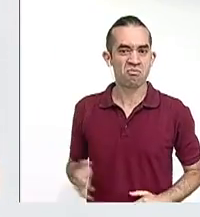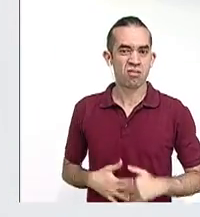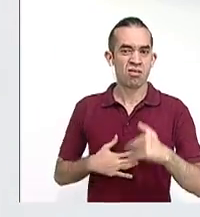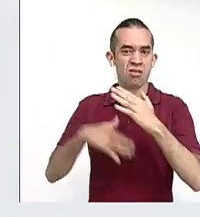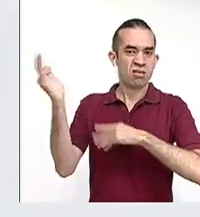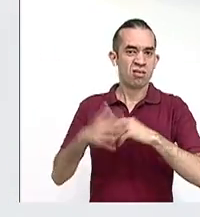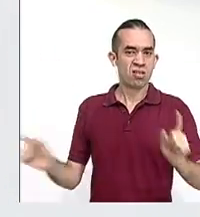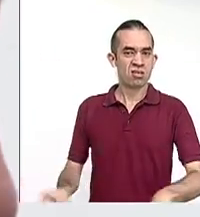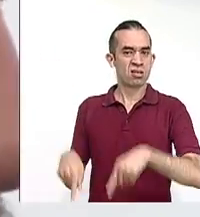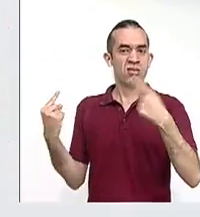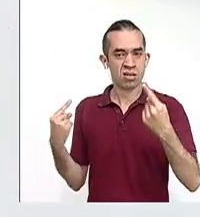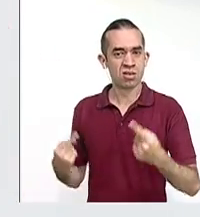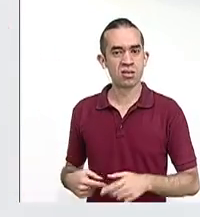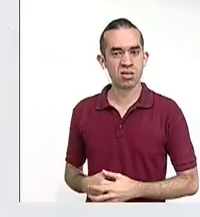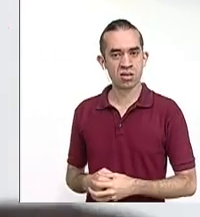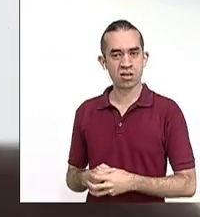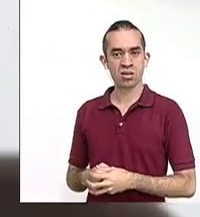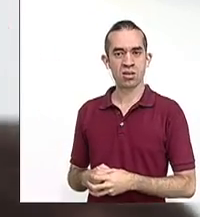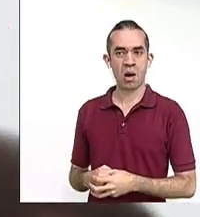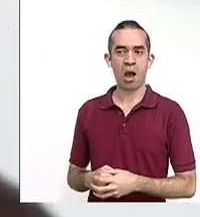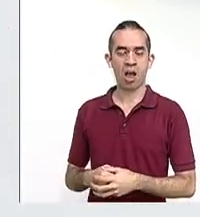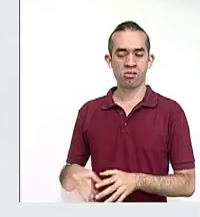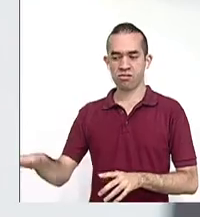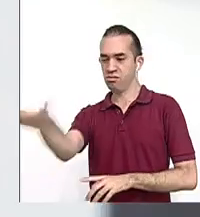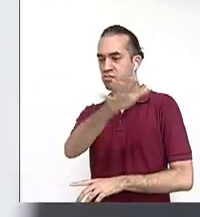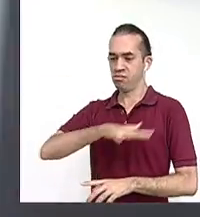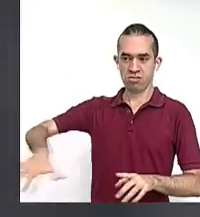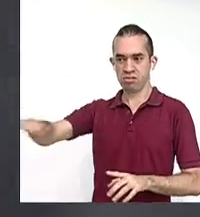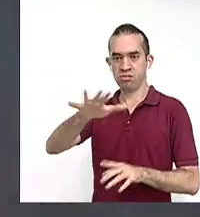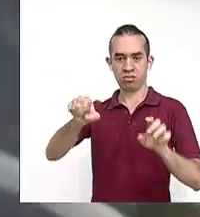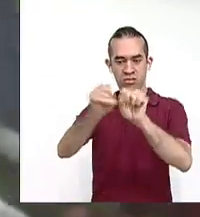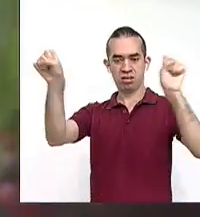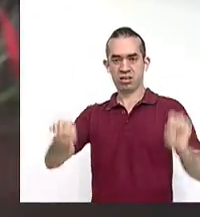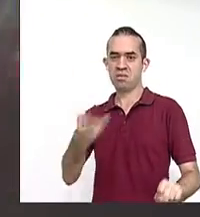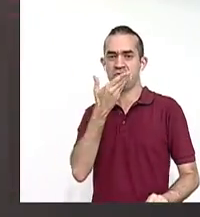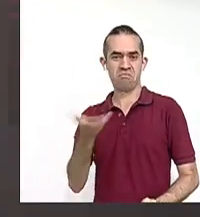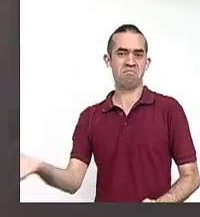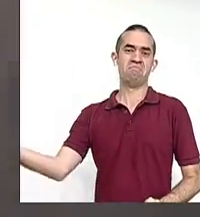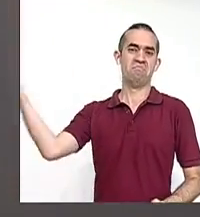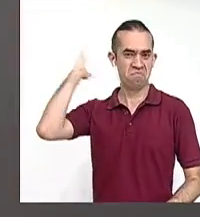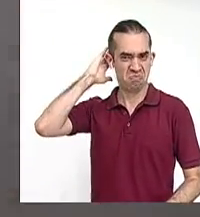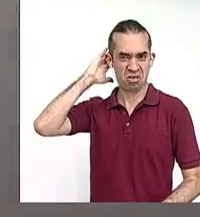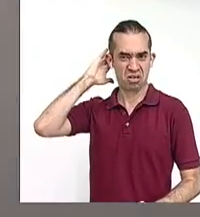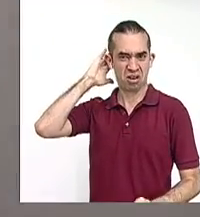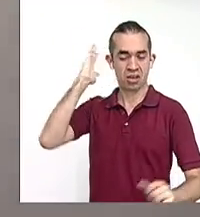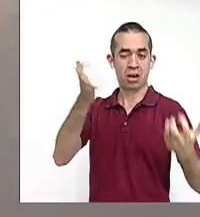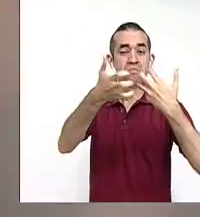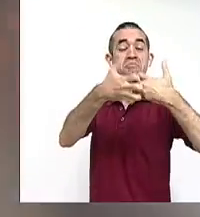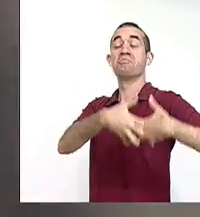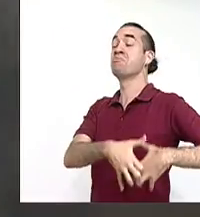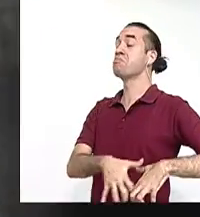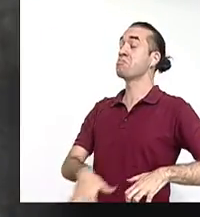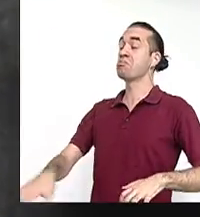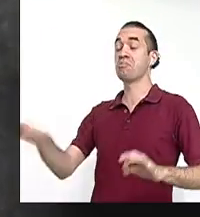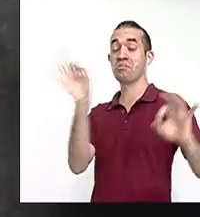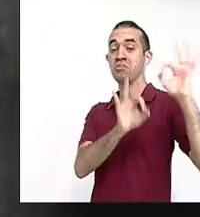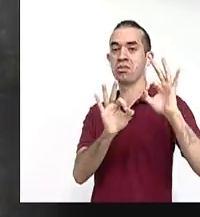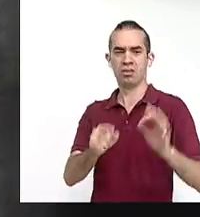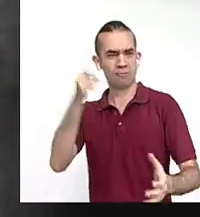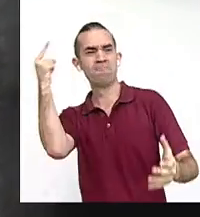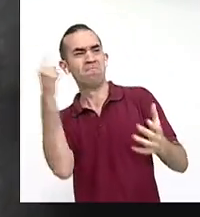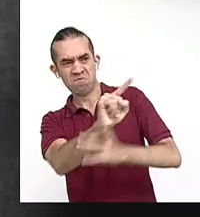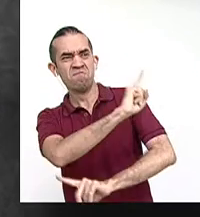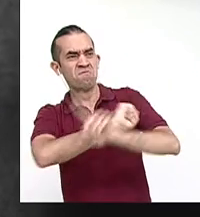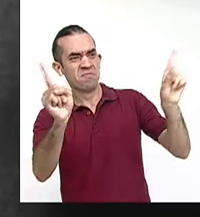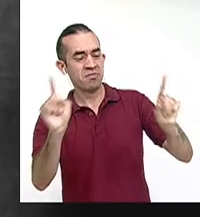disonancia en medio de un sistema hipócritamente consonante, por así decirlo. Fue